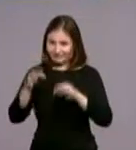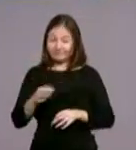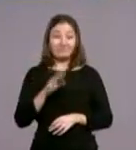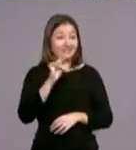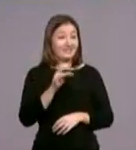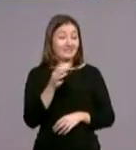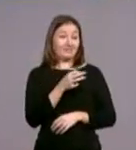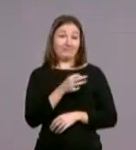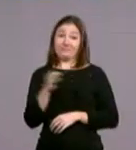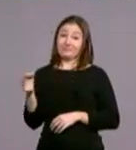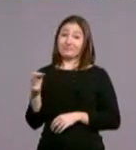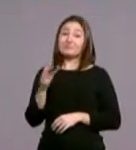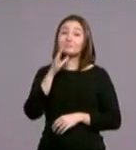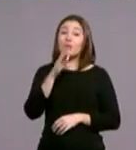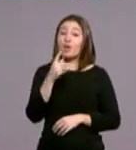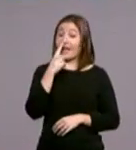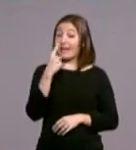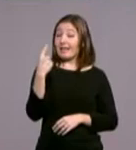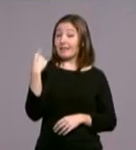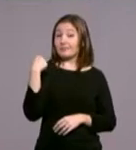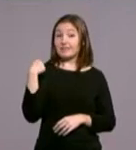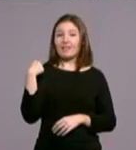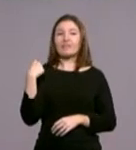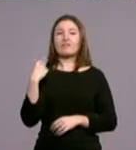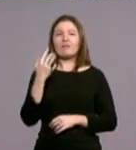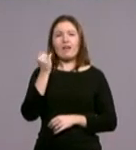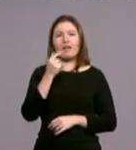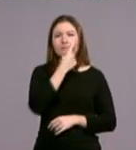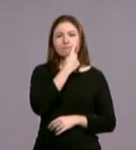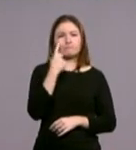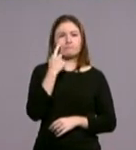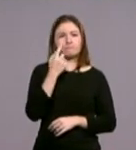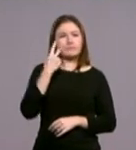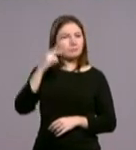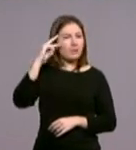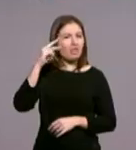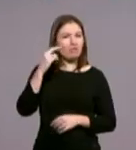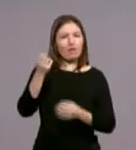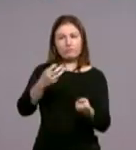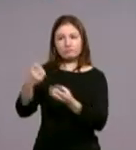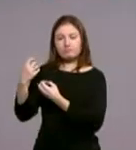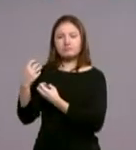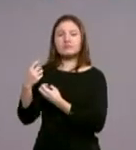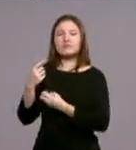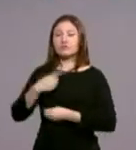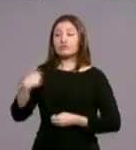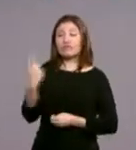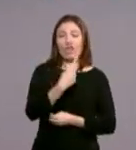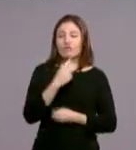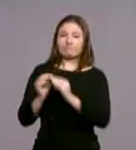Madruga, porque del año pasado tenemos testimonios y nos dijeron todos que